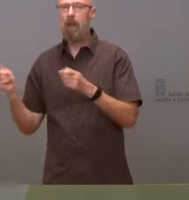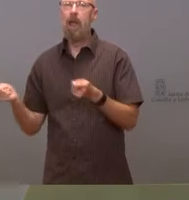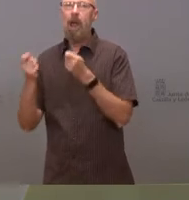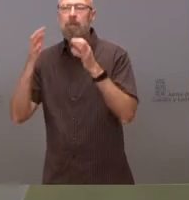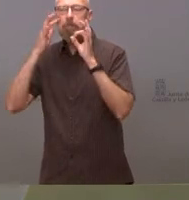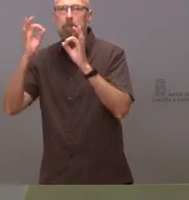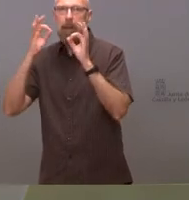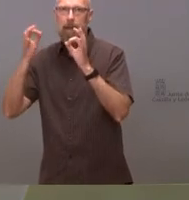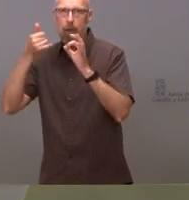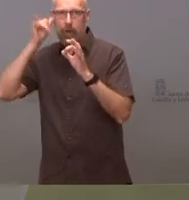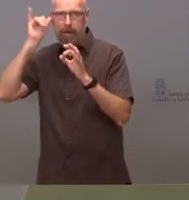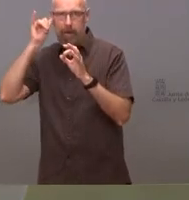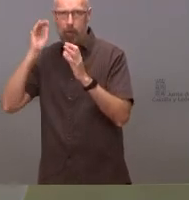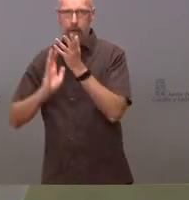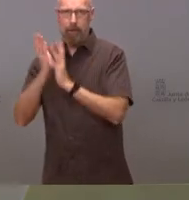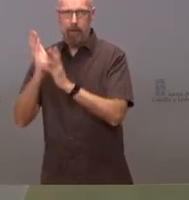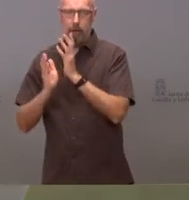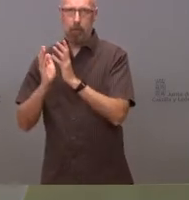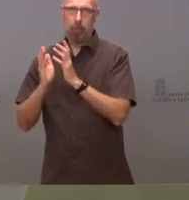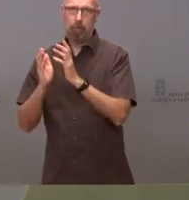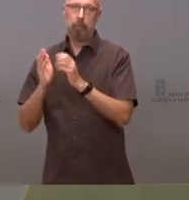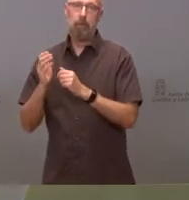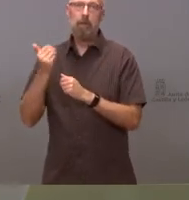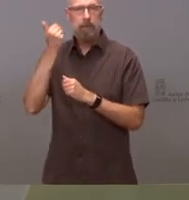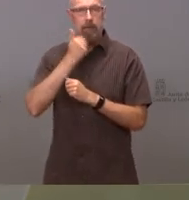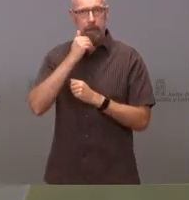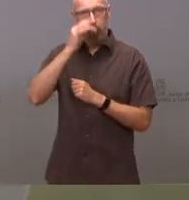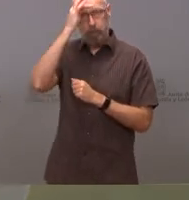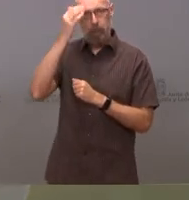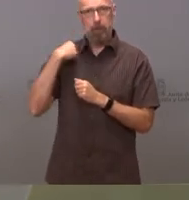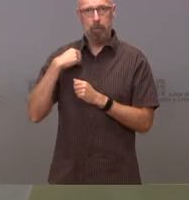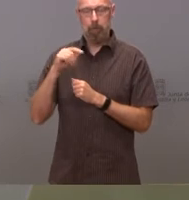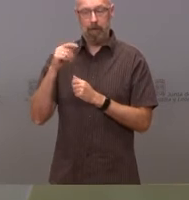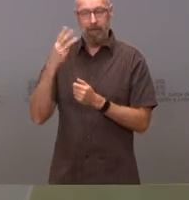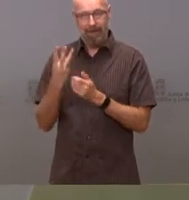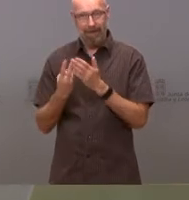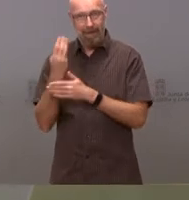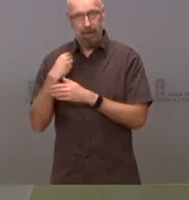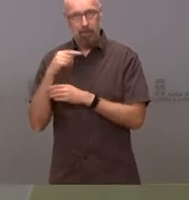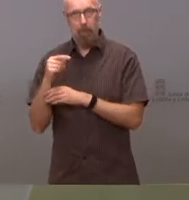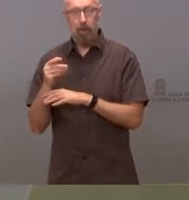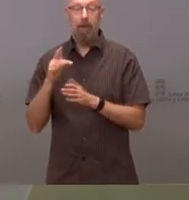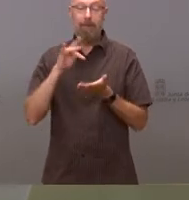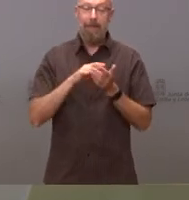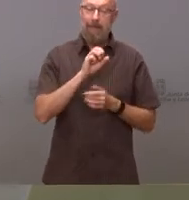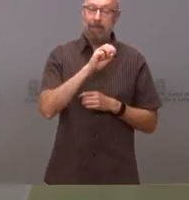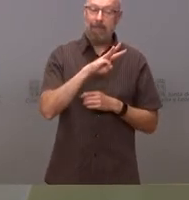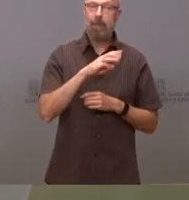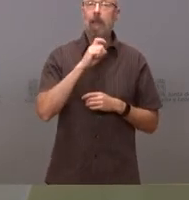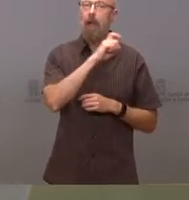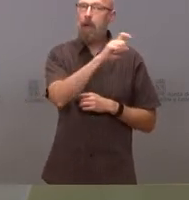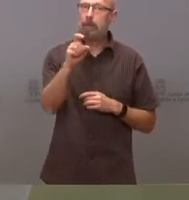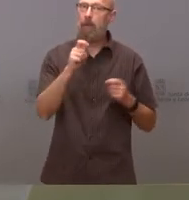Castellanos, el viernes. Es decir, sábado, domingo, lunes era alarma de incendios, 14, 15 y 16. El día 13 habíamos hecho una declaración de alarma,